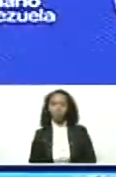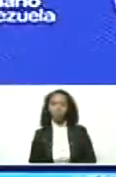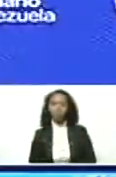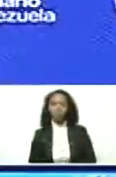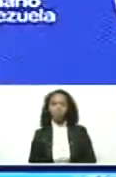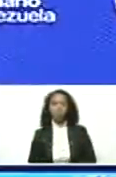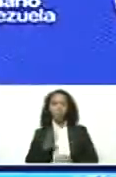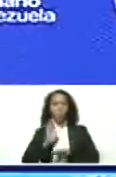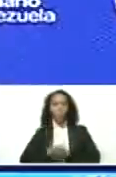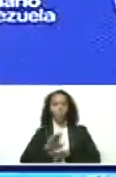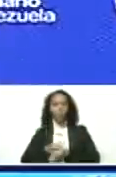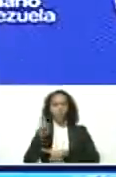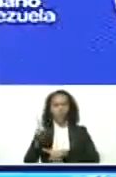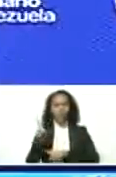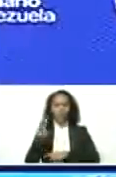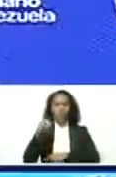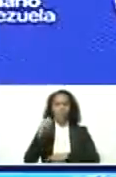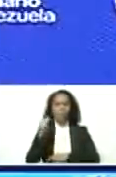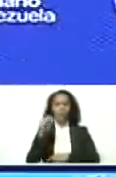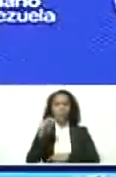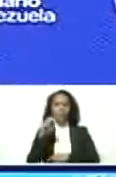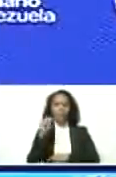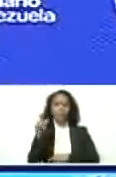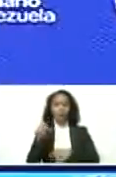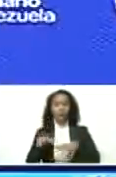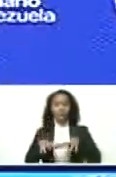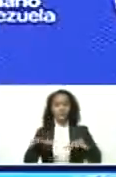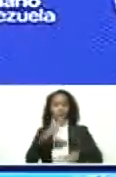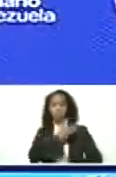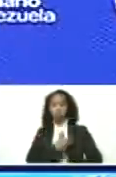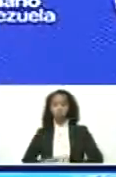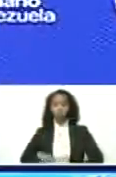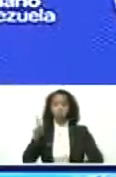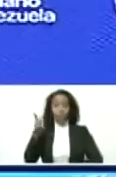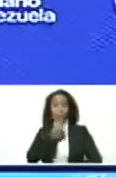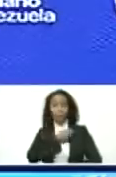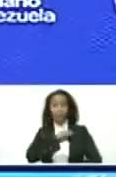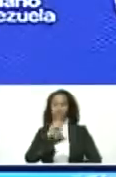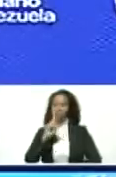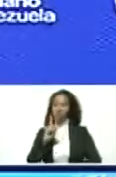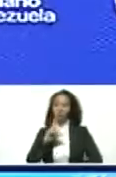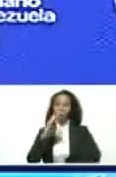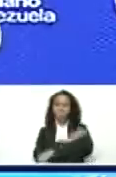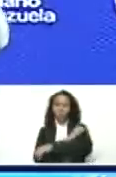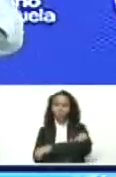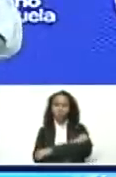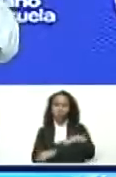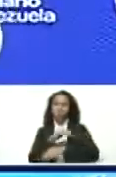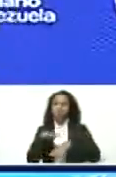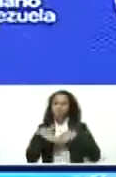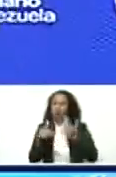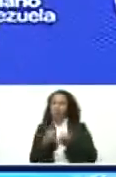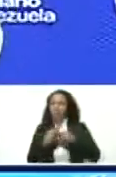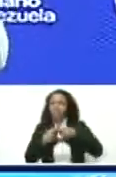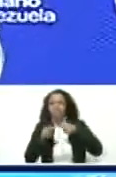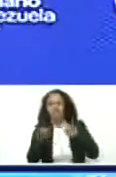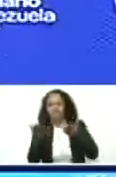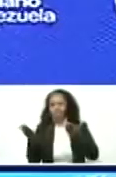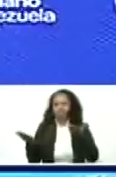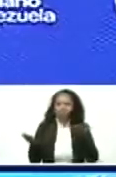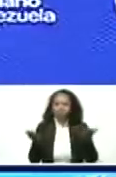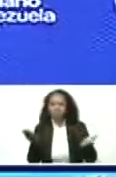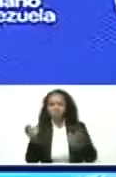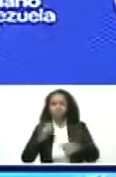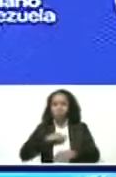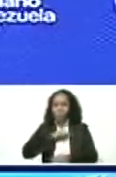¿Por qué Amancio Ortega, multimillonario, dueño de España, no es oligarca? ¿Cuál es la diferencia que hay? Le pregunto al